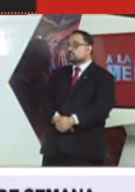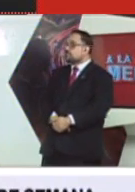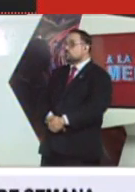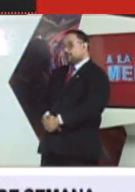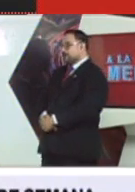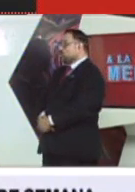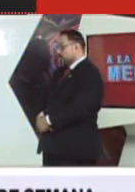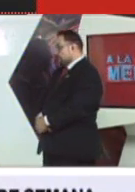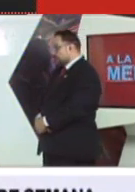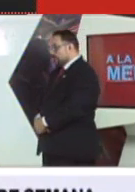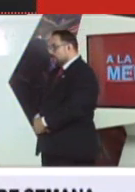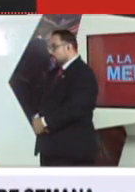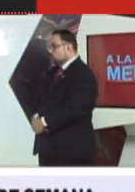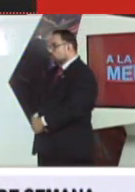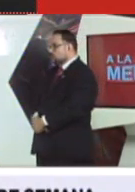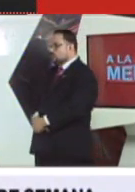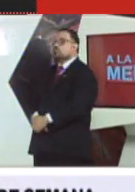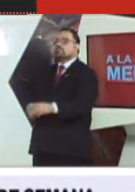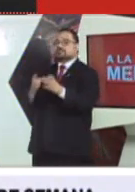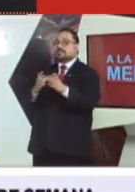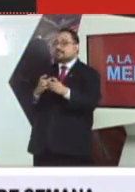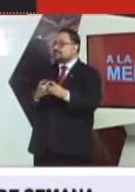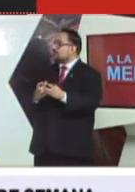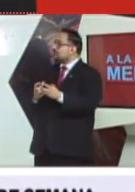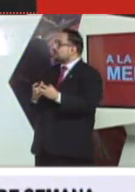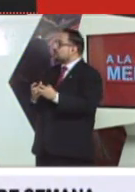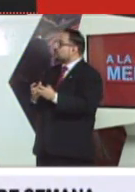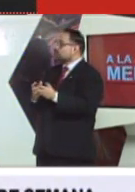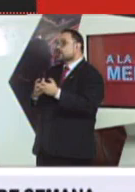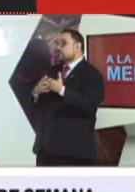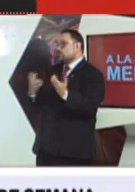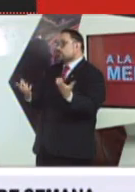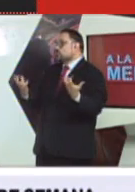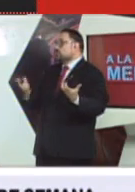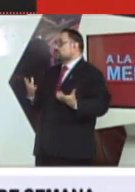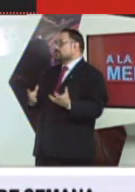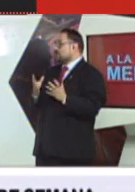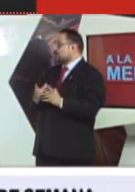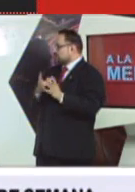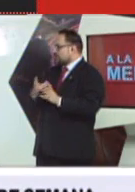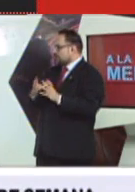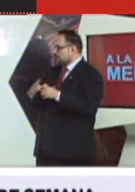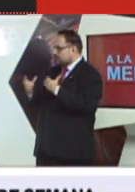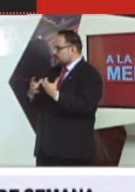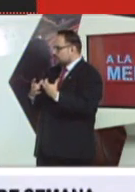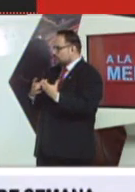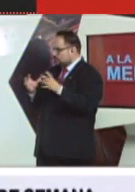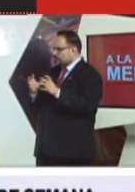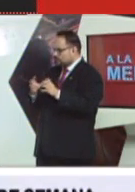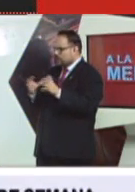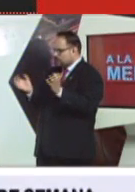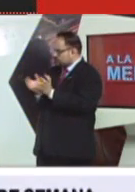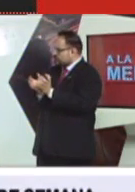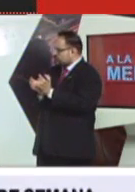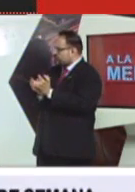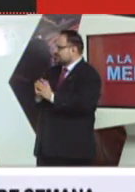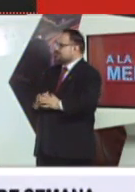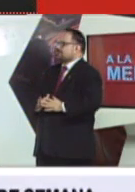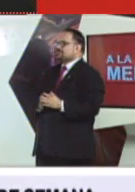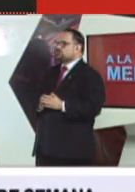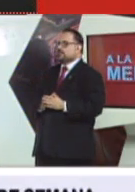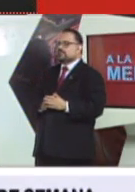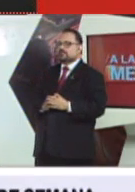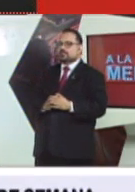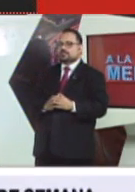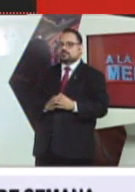semana hemos visto, particularmente en Estados Unidos, cómo a pesar de ciertas restricciones, porque no todos los estados están en la misma condición, hay unos que todavía